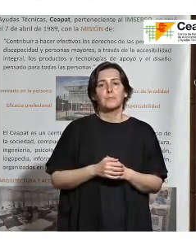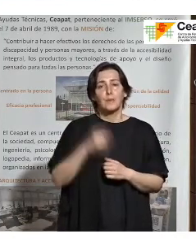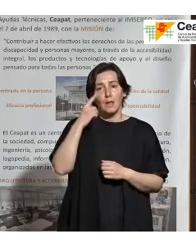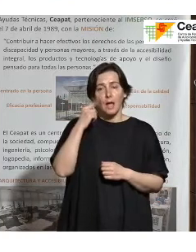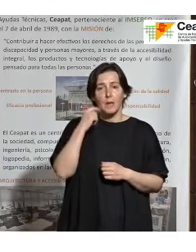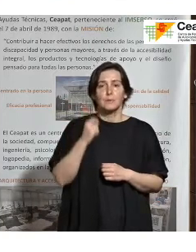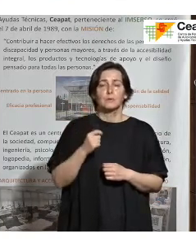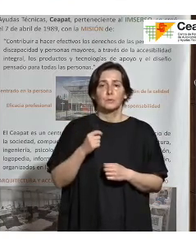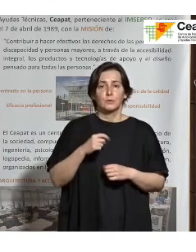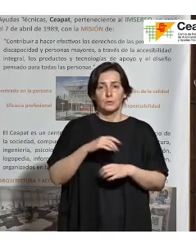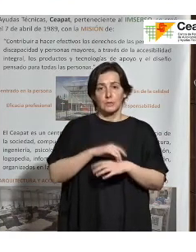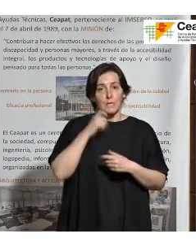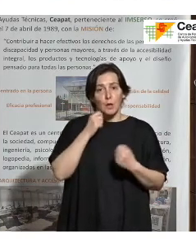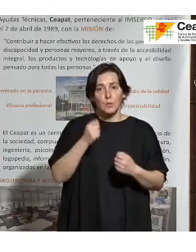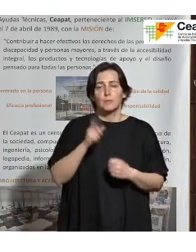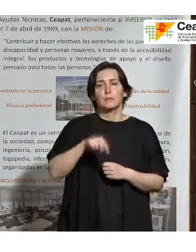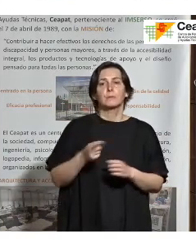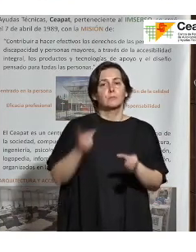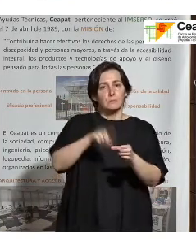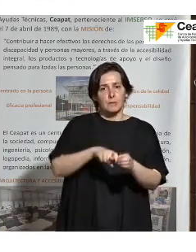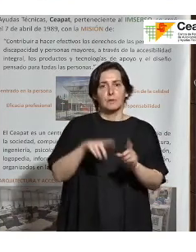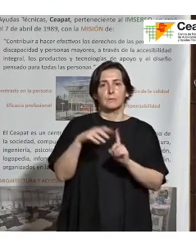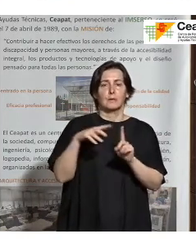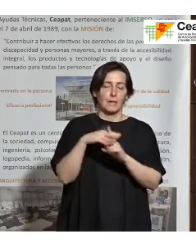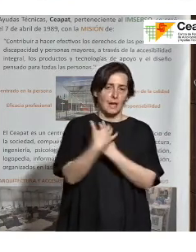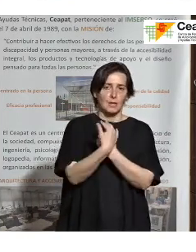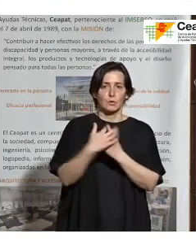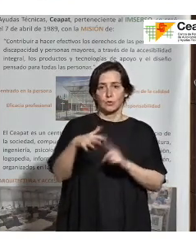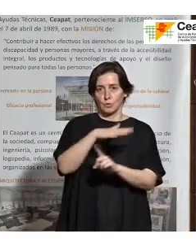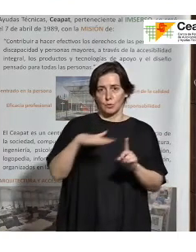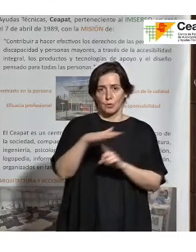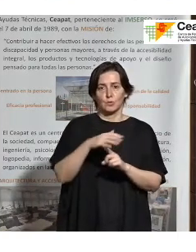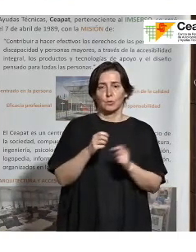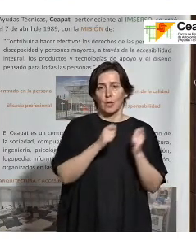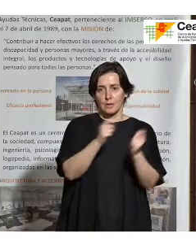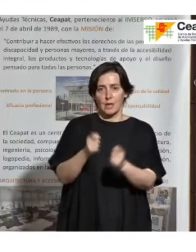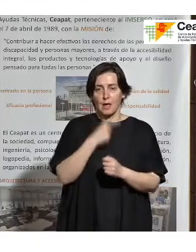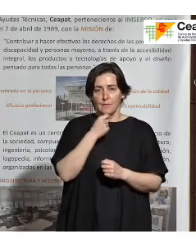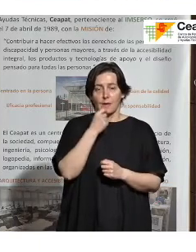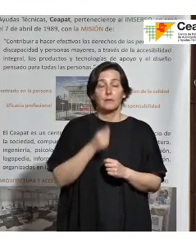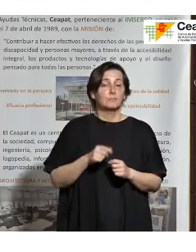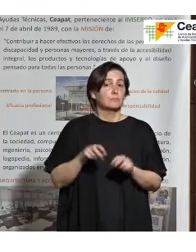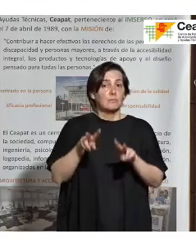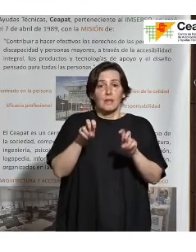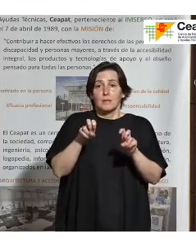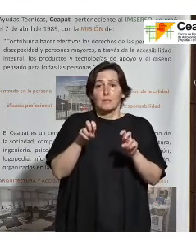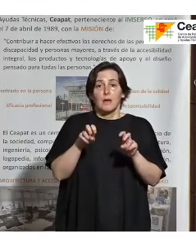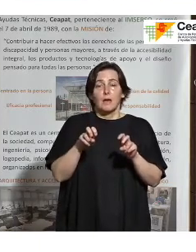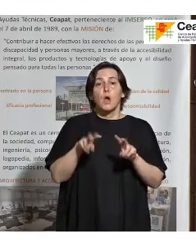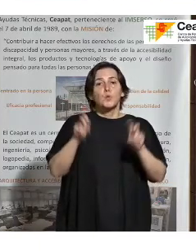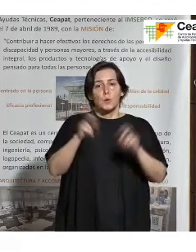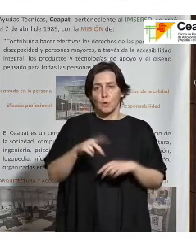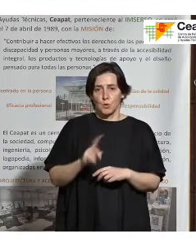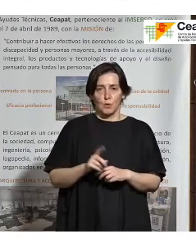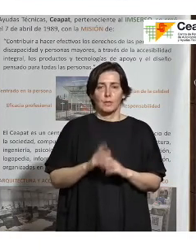saludables y potenciar la participación en el entorno. Cosas que tampoco son nuevas, pero que hemos recogido en